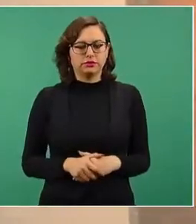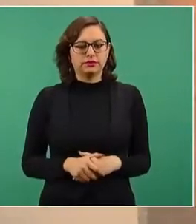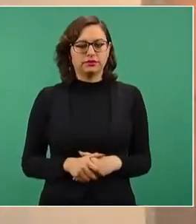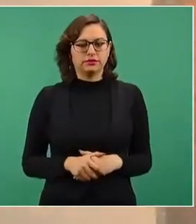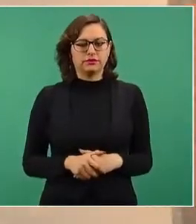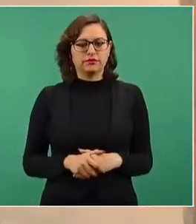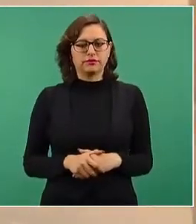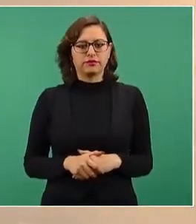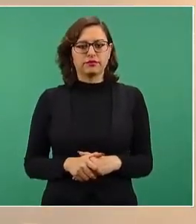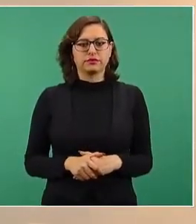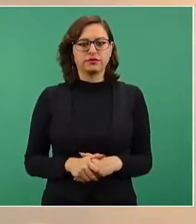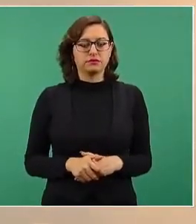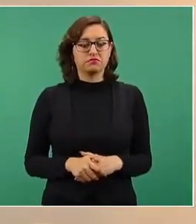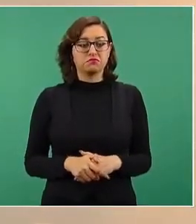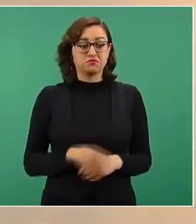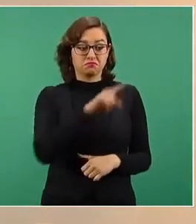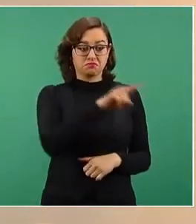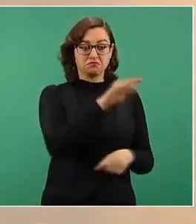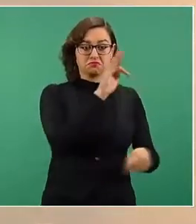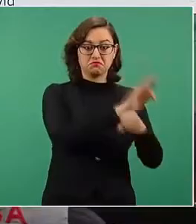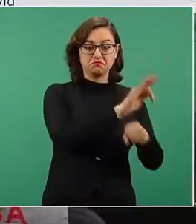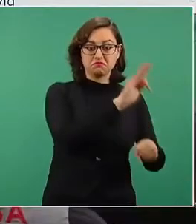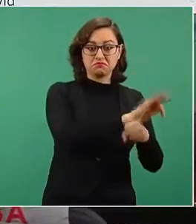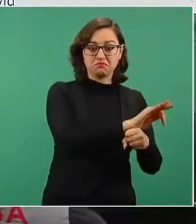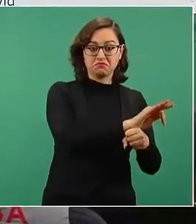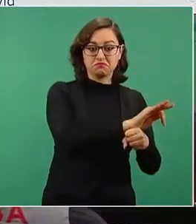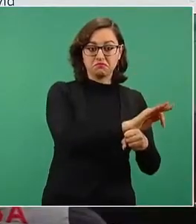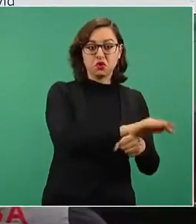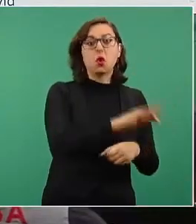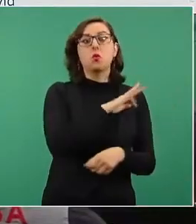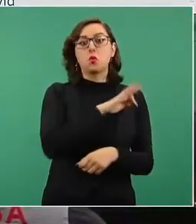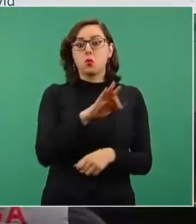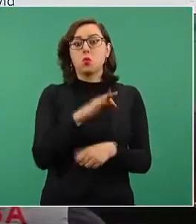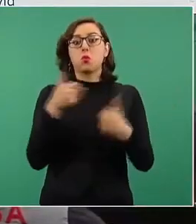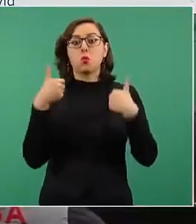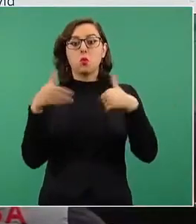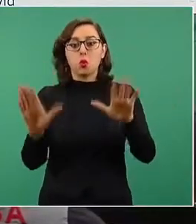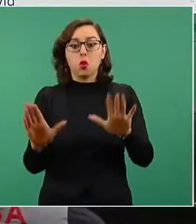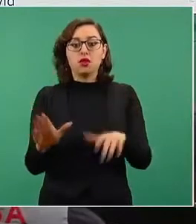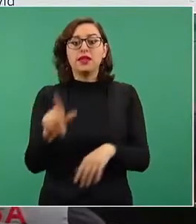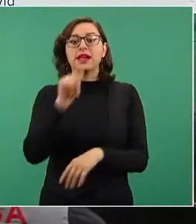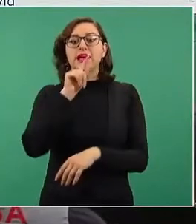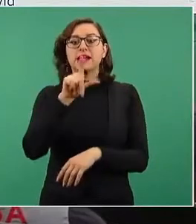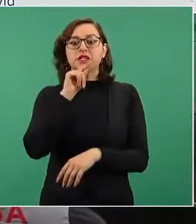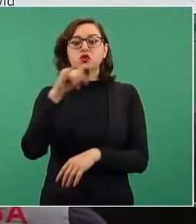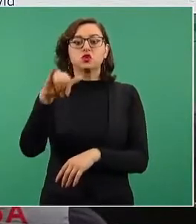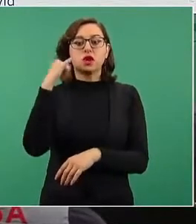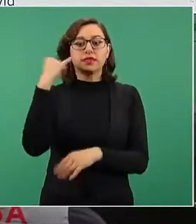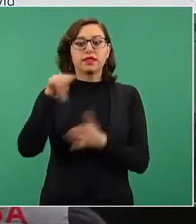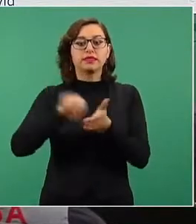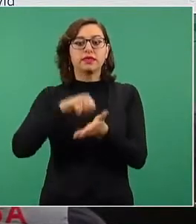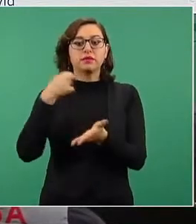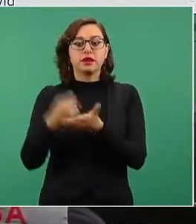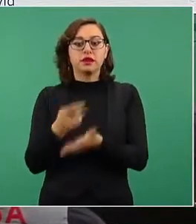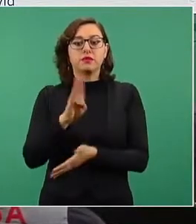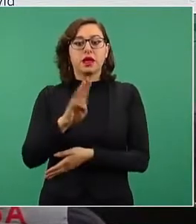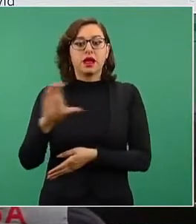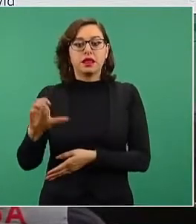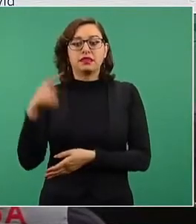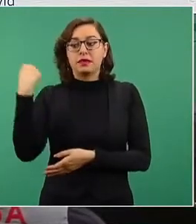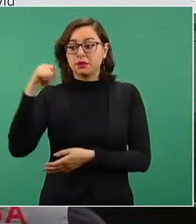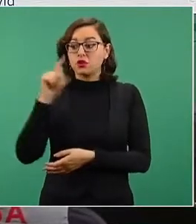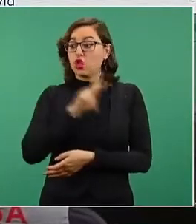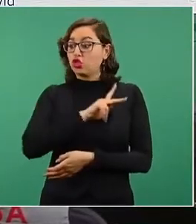Pues equivaldría a vacunar a todos los adultos mayores de Jalisco, de Yucatán, de Tamaulipas, de Baja California y de Tabasco.